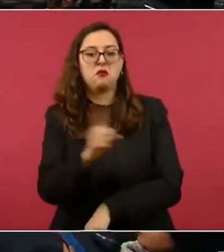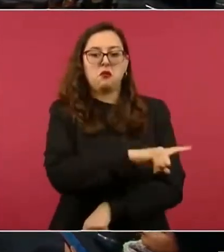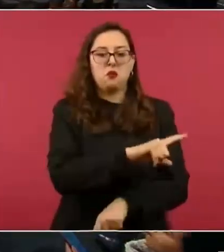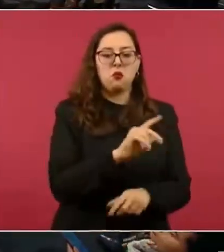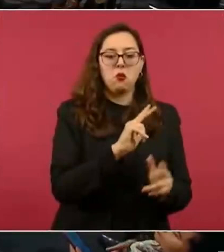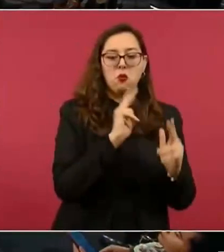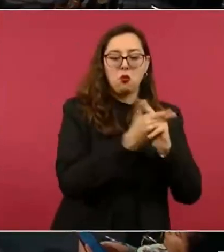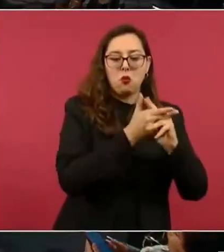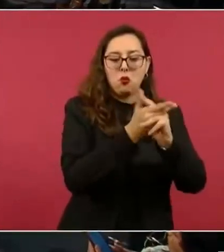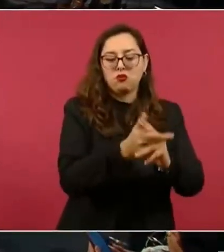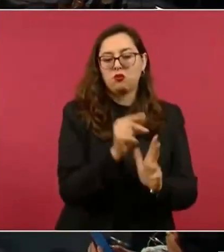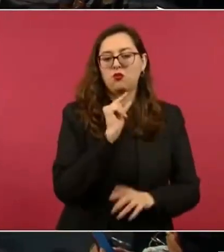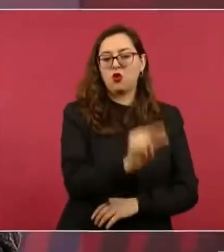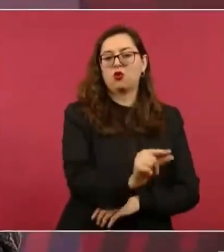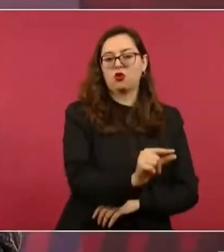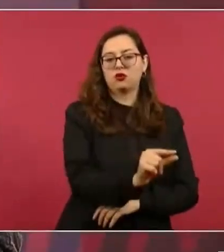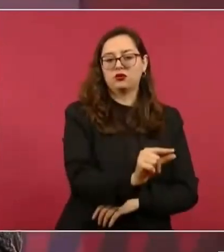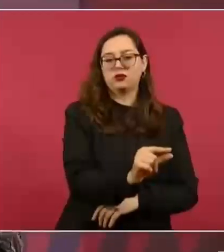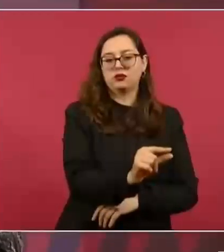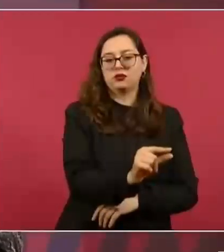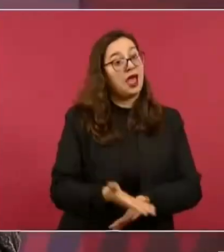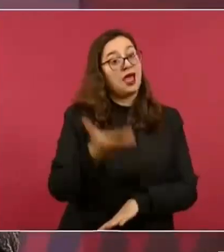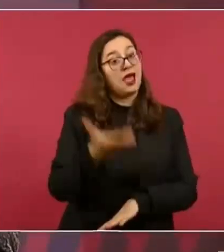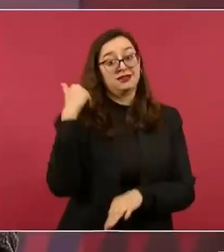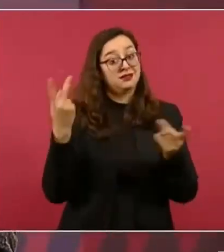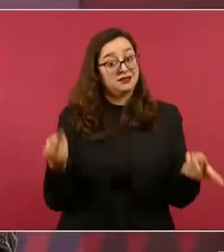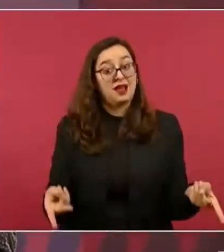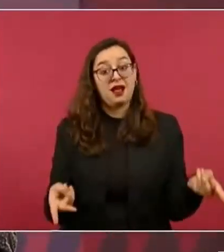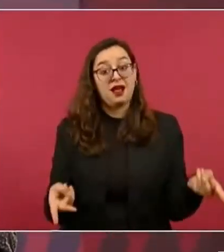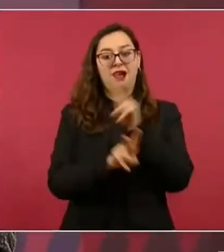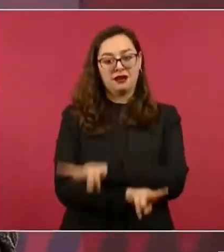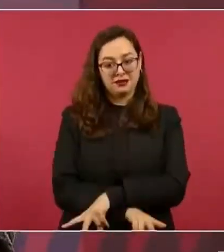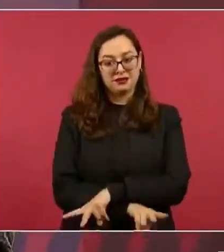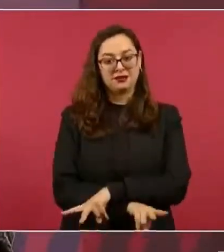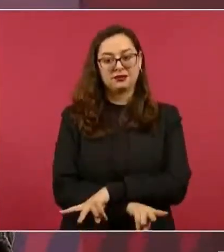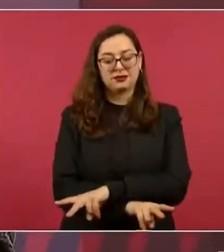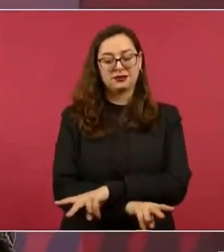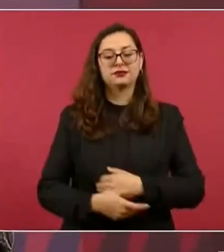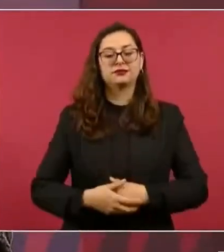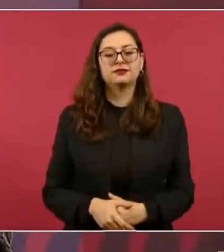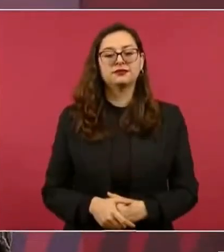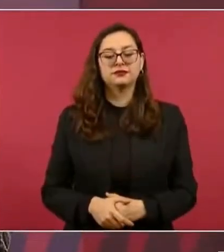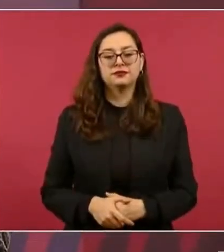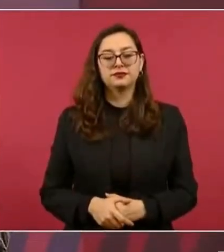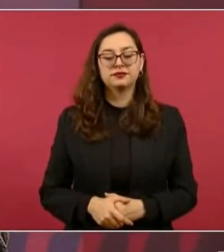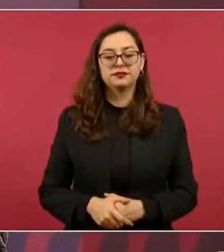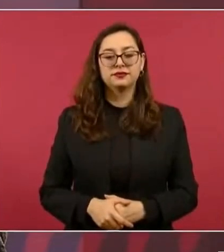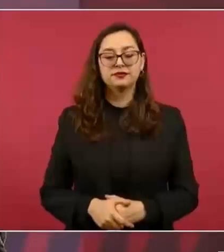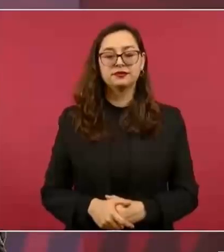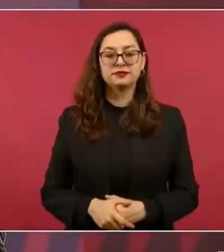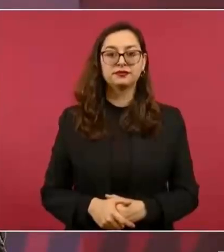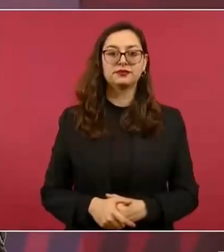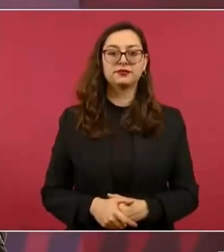eran más los muertos que los heridos y los detenidos.